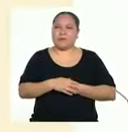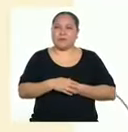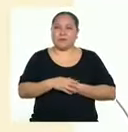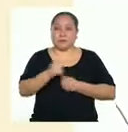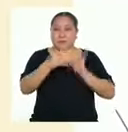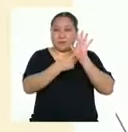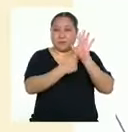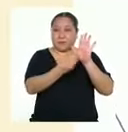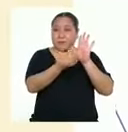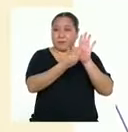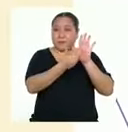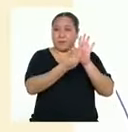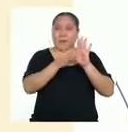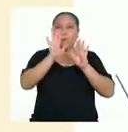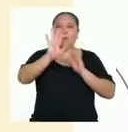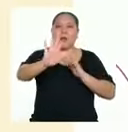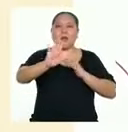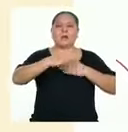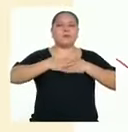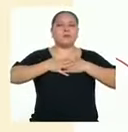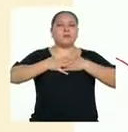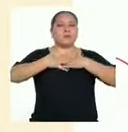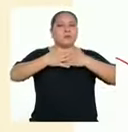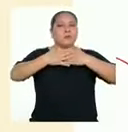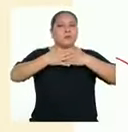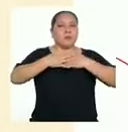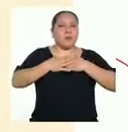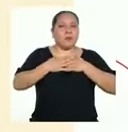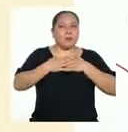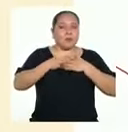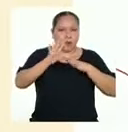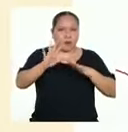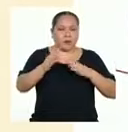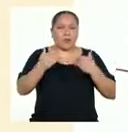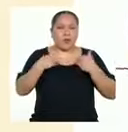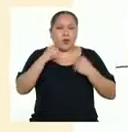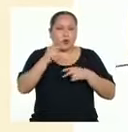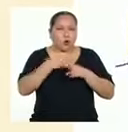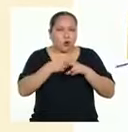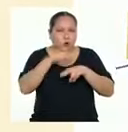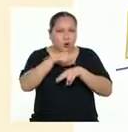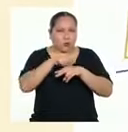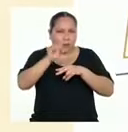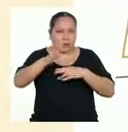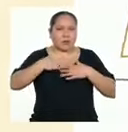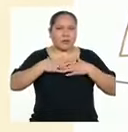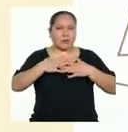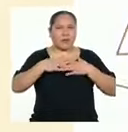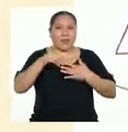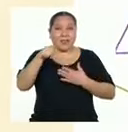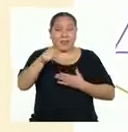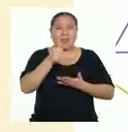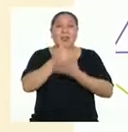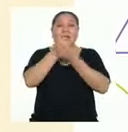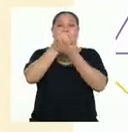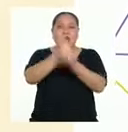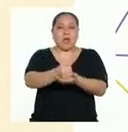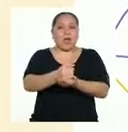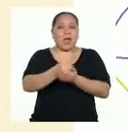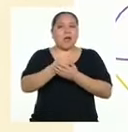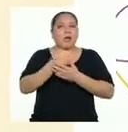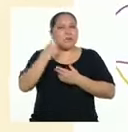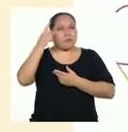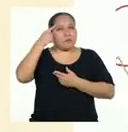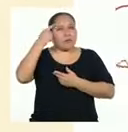¿Qué dicen? Para y respira. Tómate un momento y respira. Te ayudará a identificar y entender tus